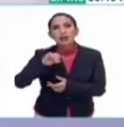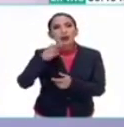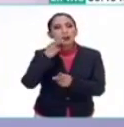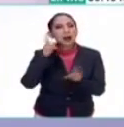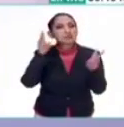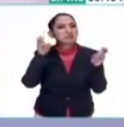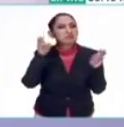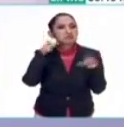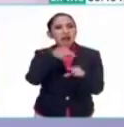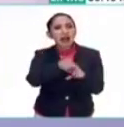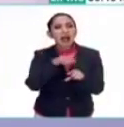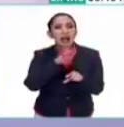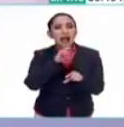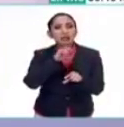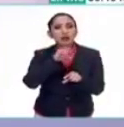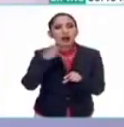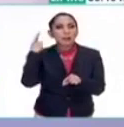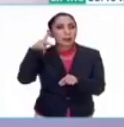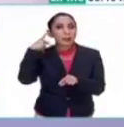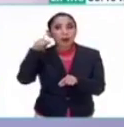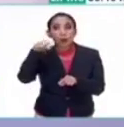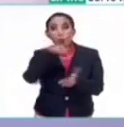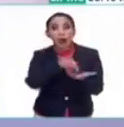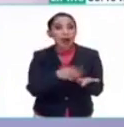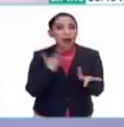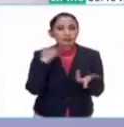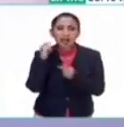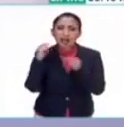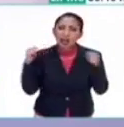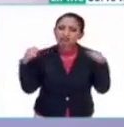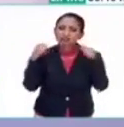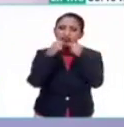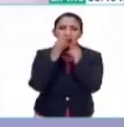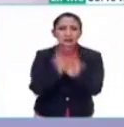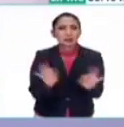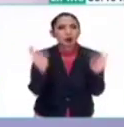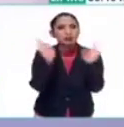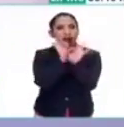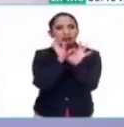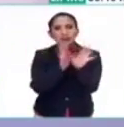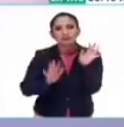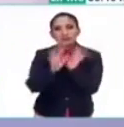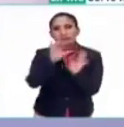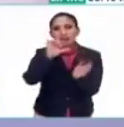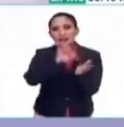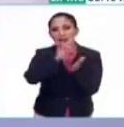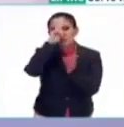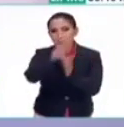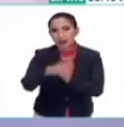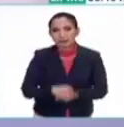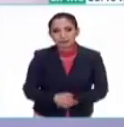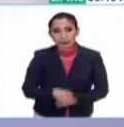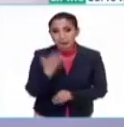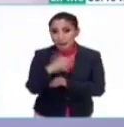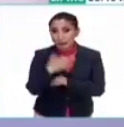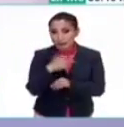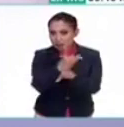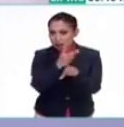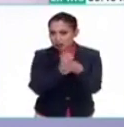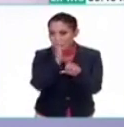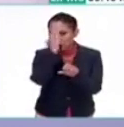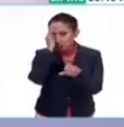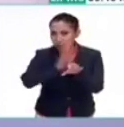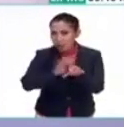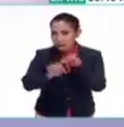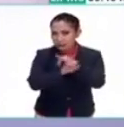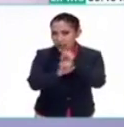quien vamos a hablar de Cantona, Puebla, uno de los sitios arqueológicos más relevantes del altiplano central mexicano. En tanto que lo invito a que conozca